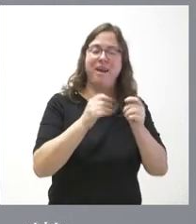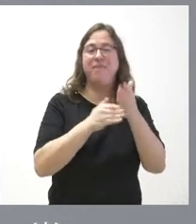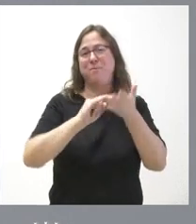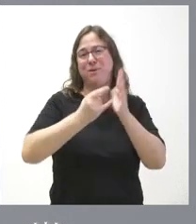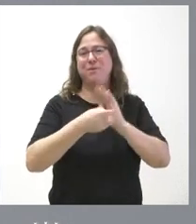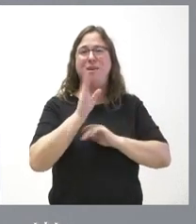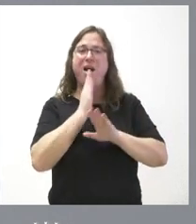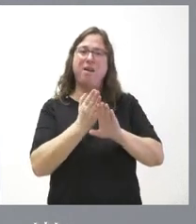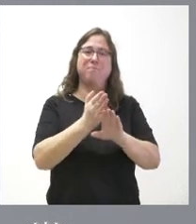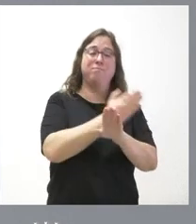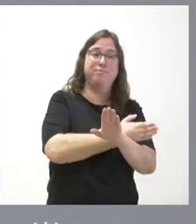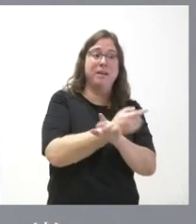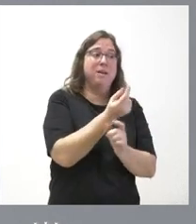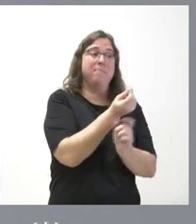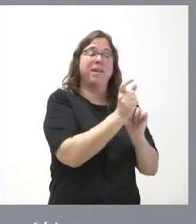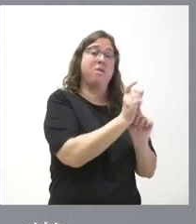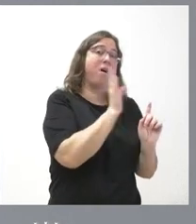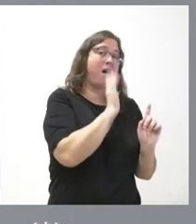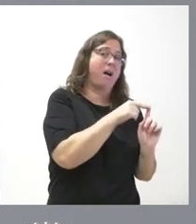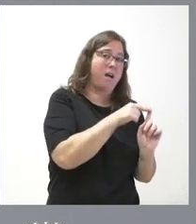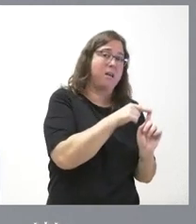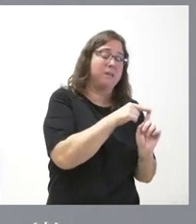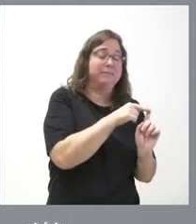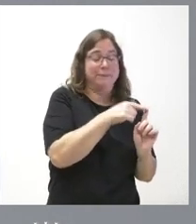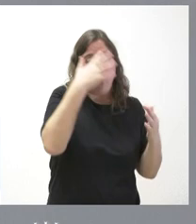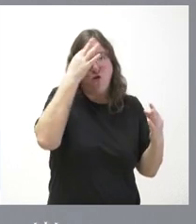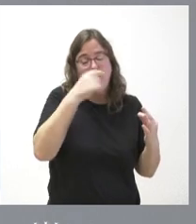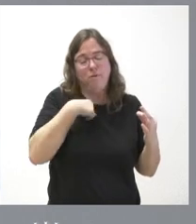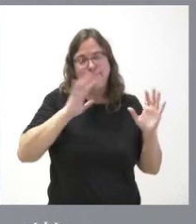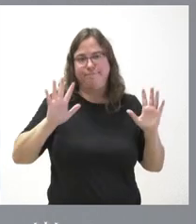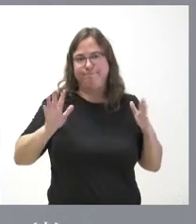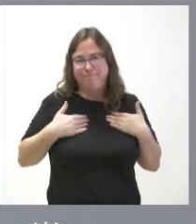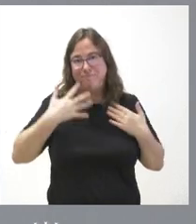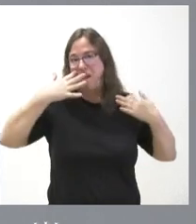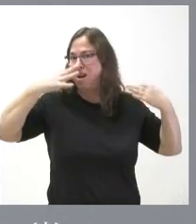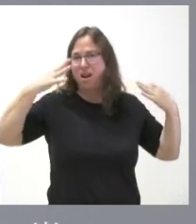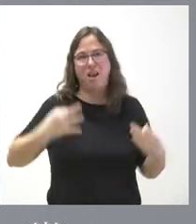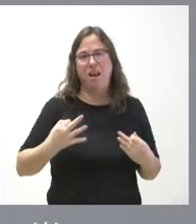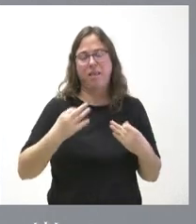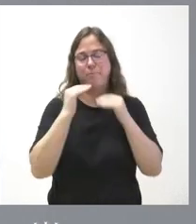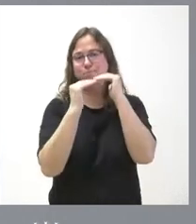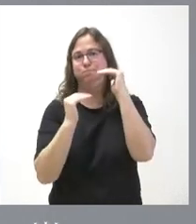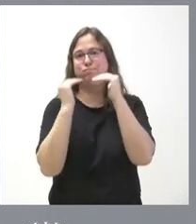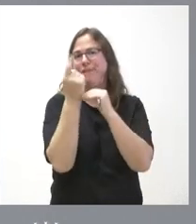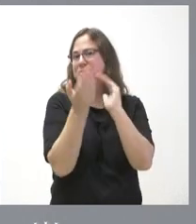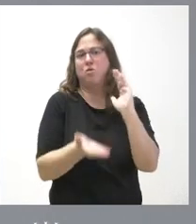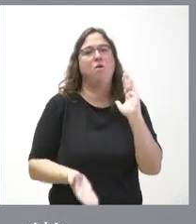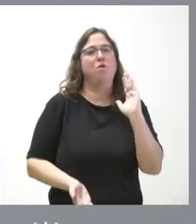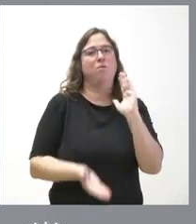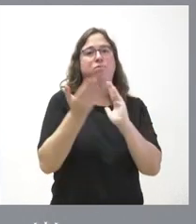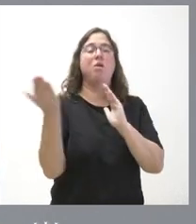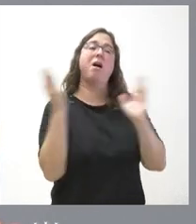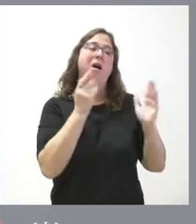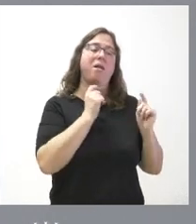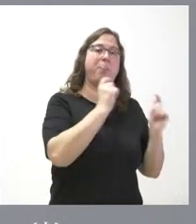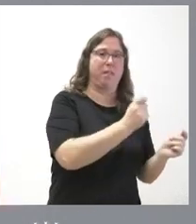proyectos con ese coste de valoración pues lógicamente nos hemos encontrado con que la realidad ha superado en términos de coste al momento de la